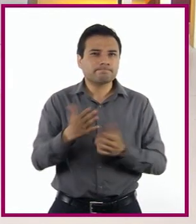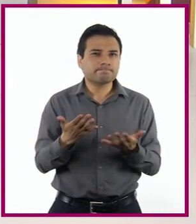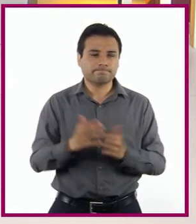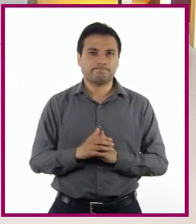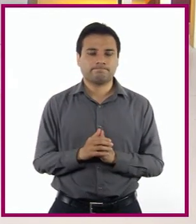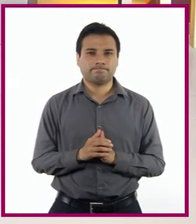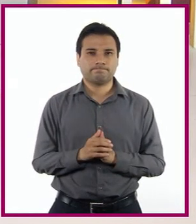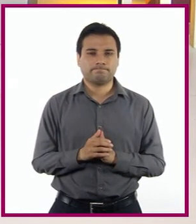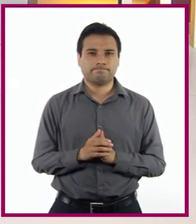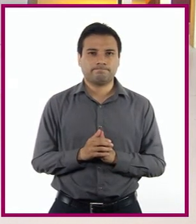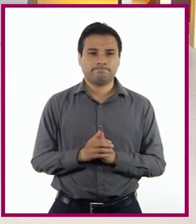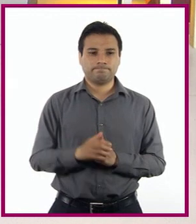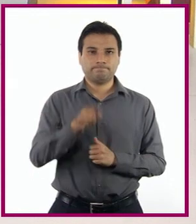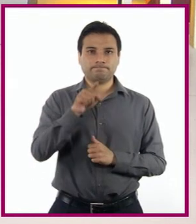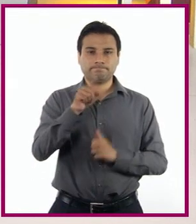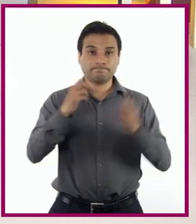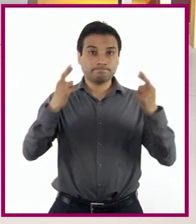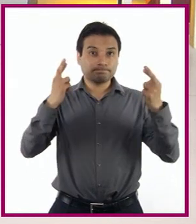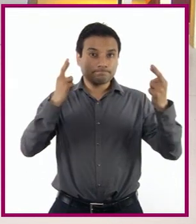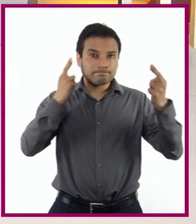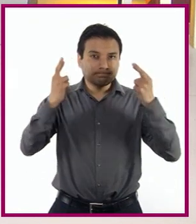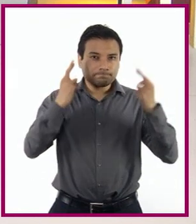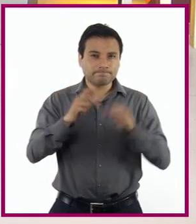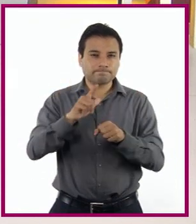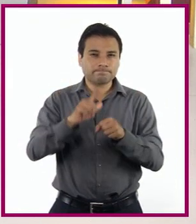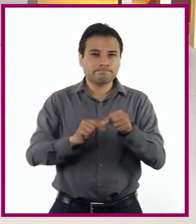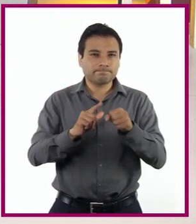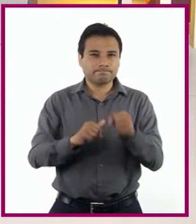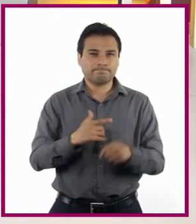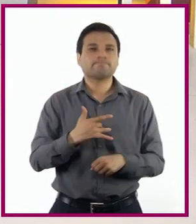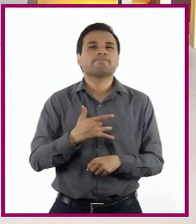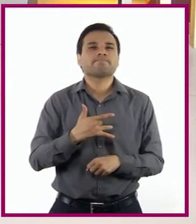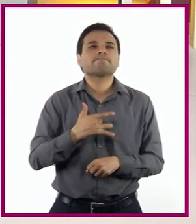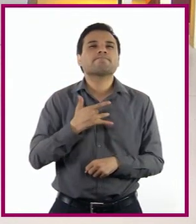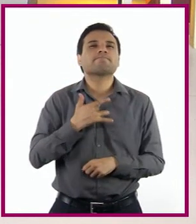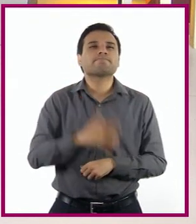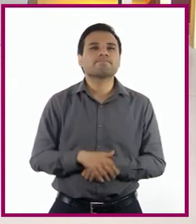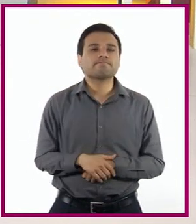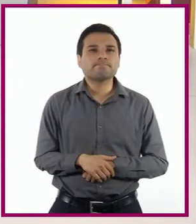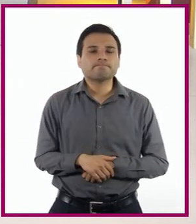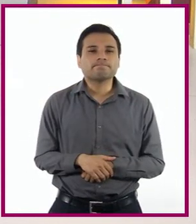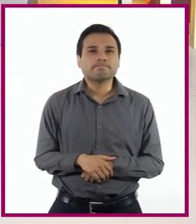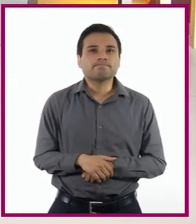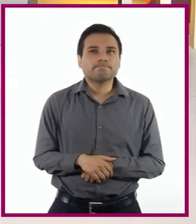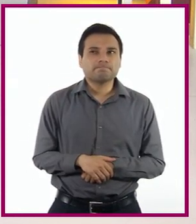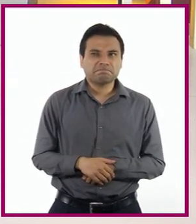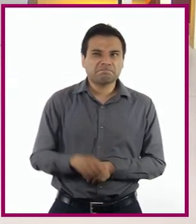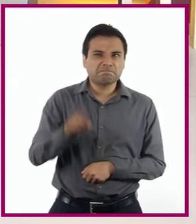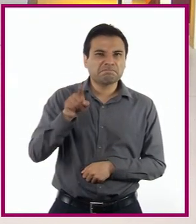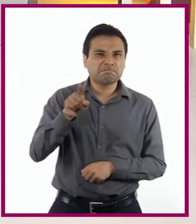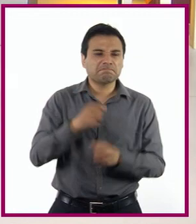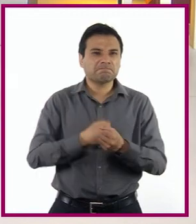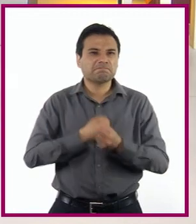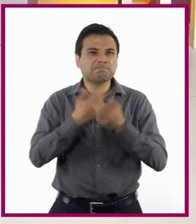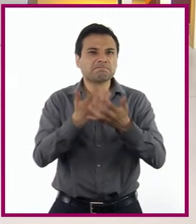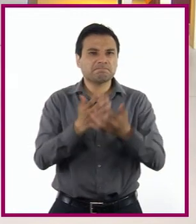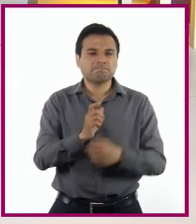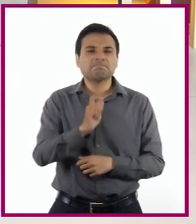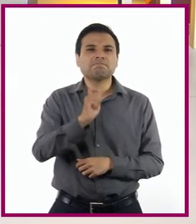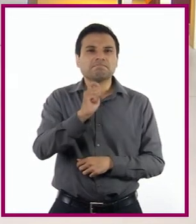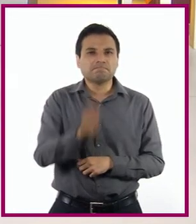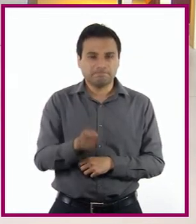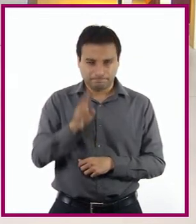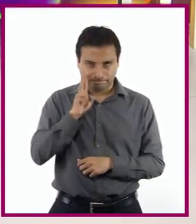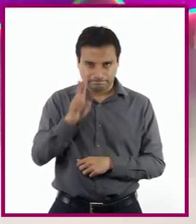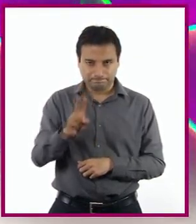provocaron los sonidos y colores de su composición? ¿Qué creen que quisieron expresar? ¡Vamos